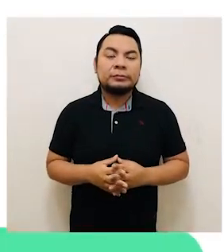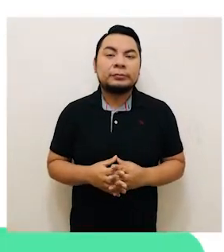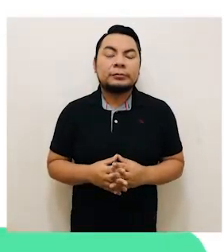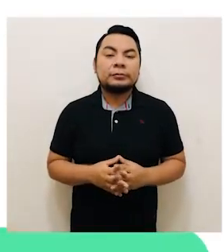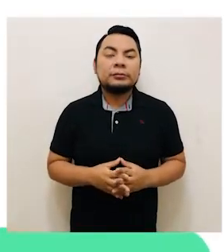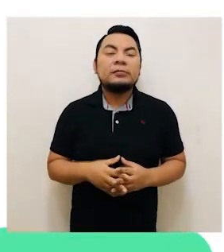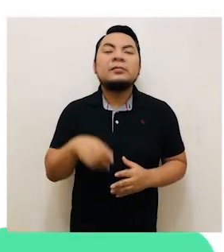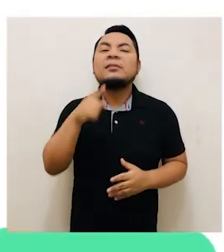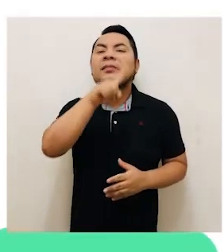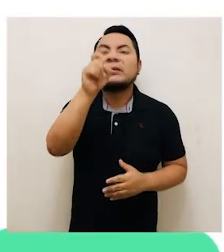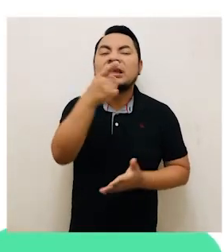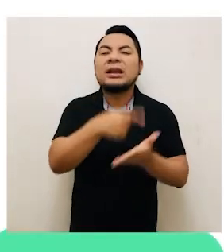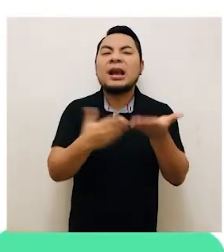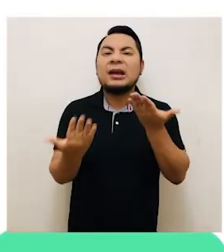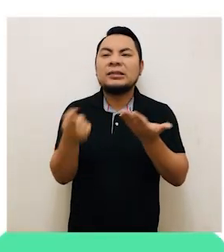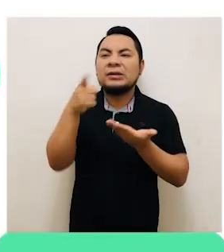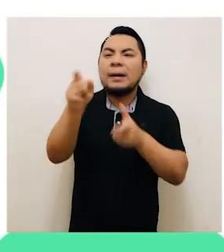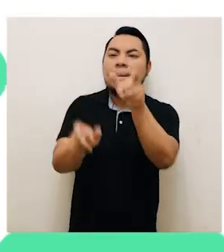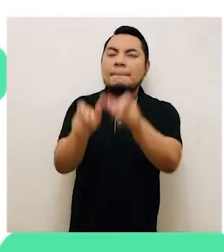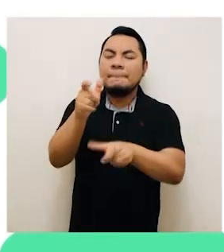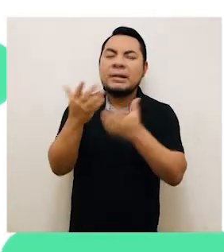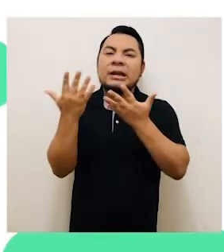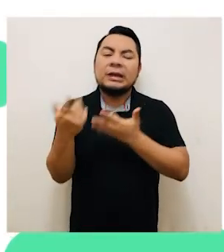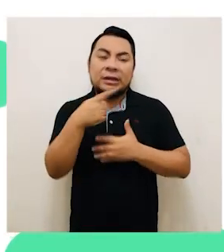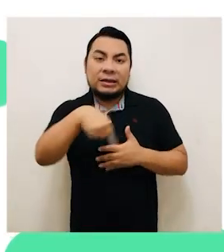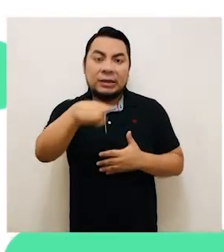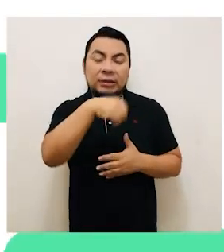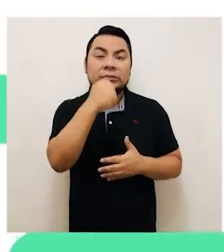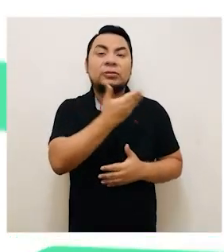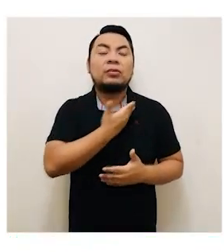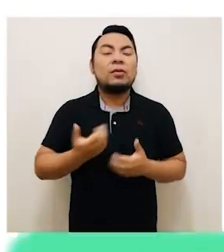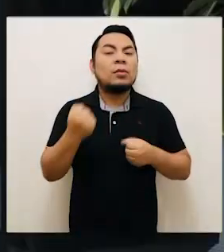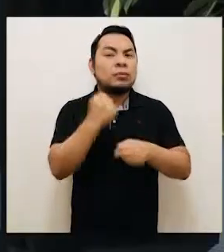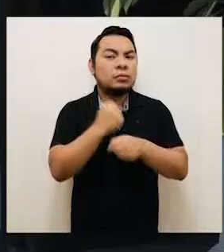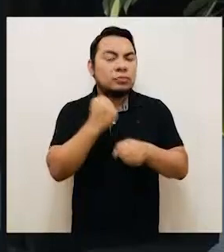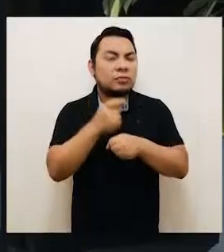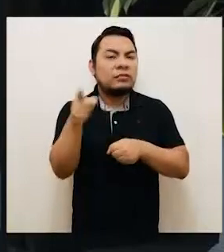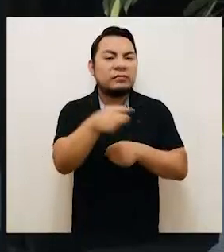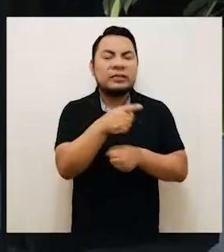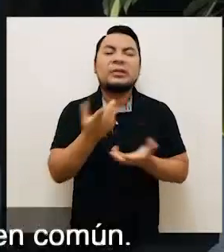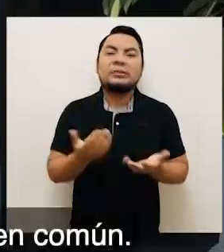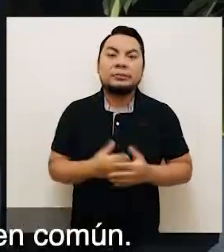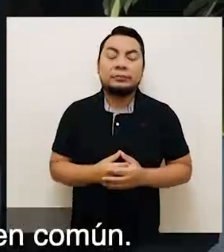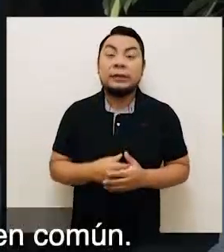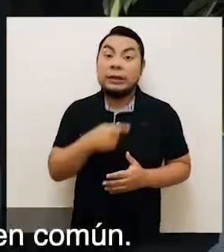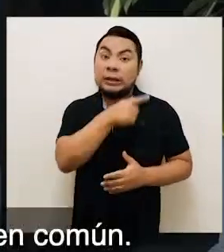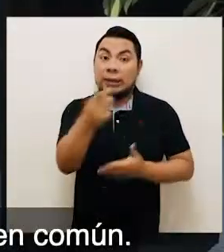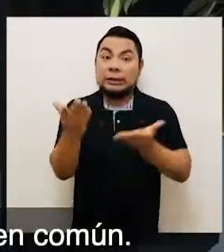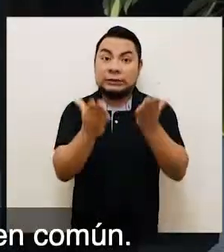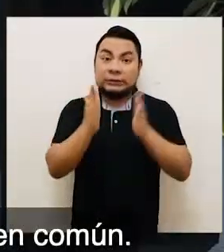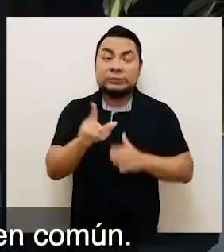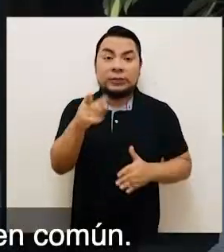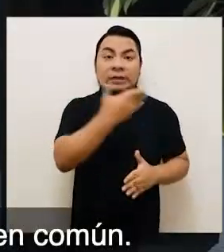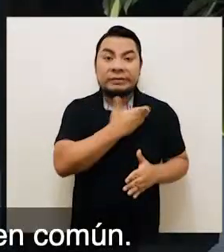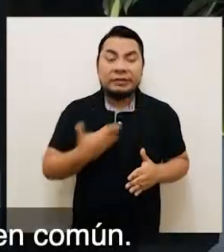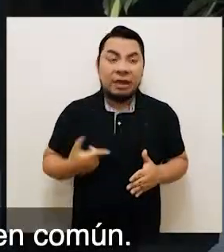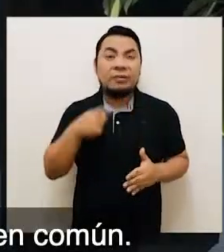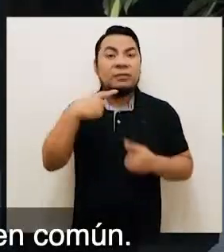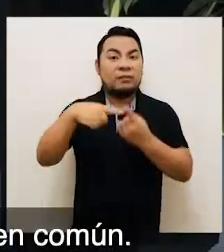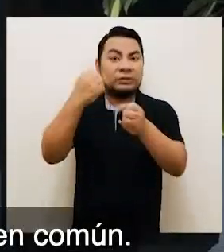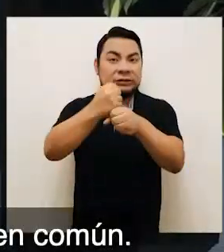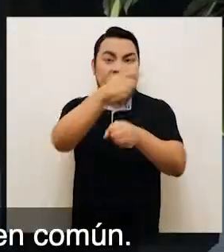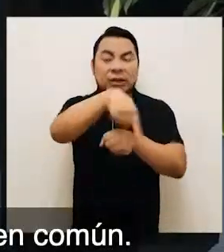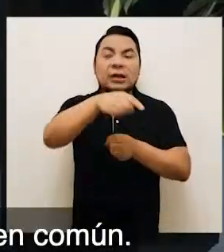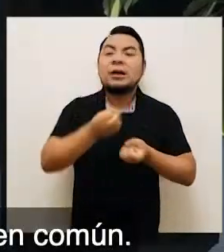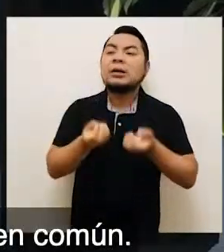¿Qué deben esperar las y los ciudadanos de quienes ejercen la función pública? Que los servidores y servidores públicos brinden un